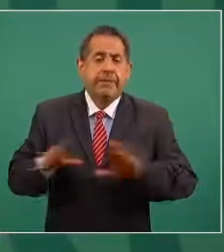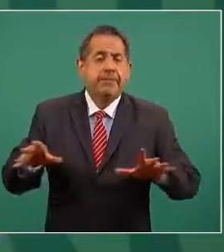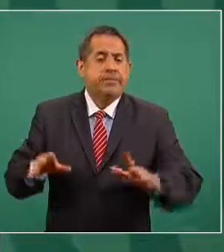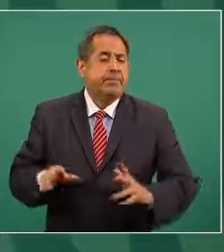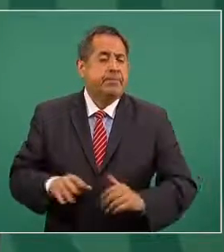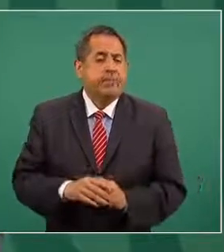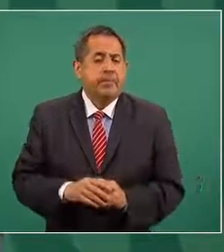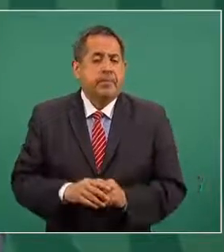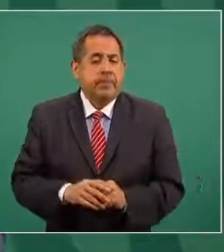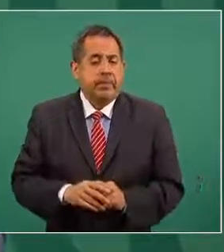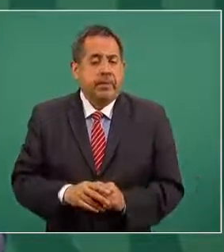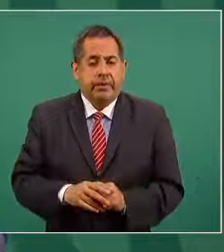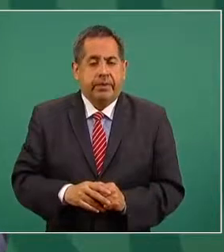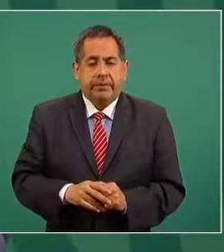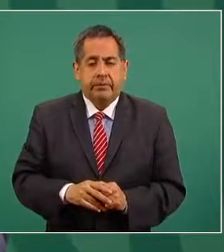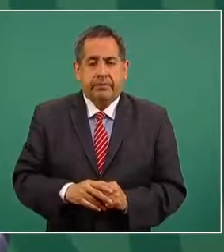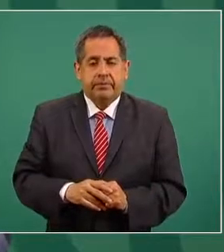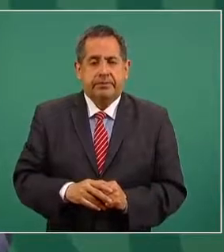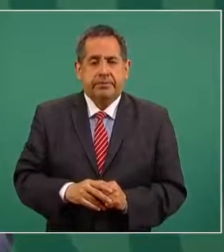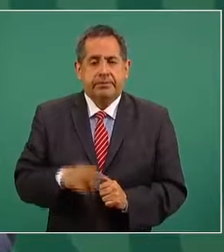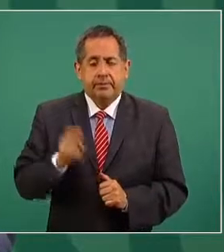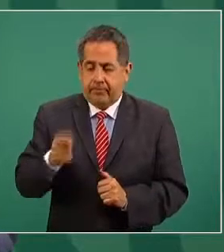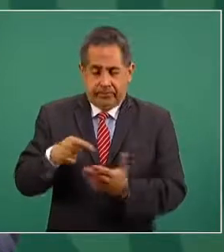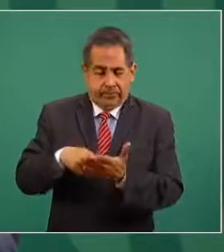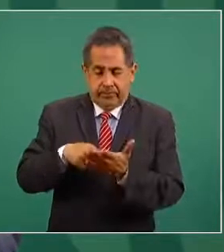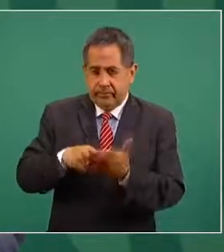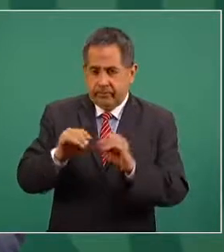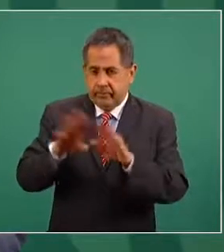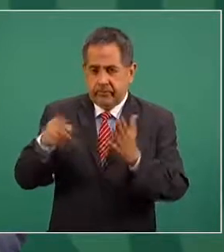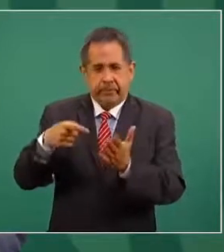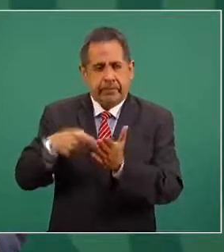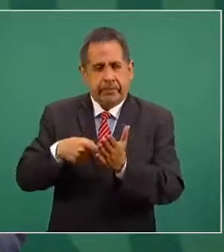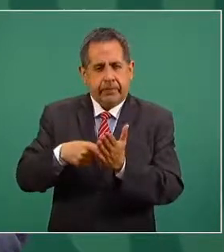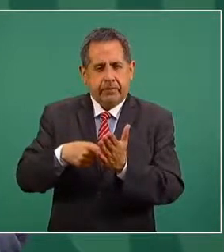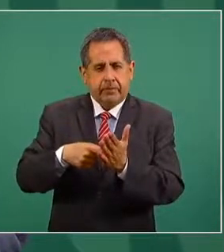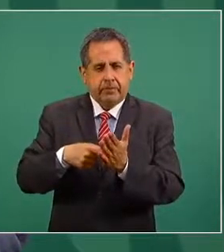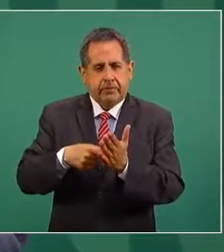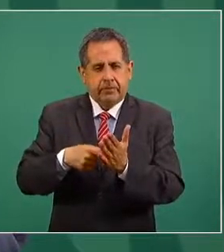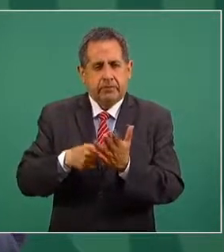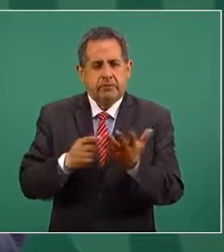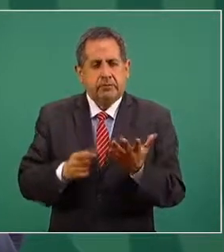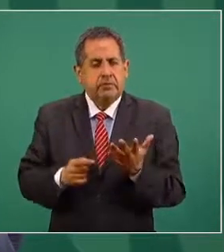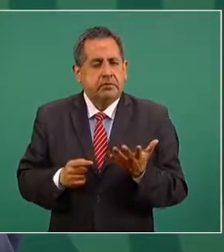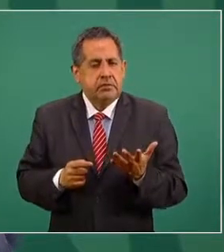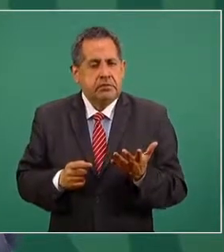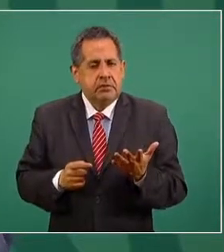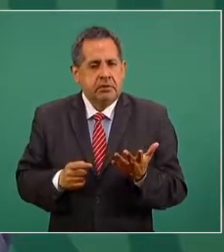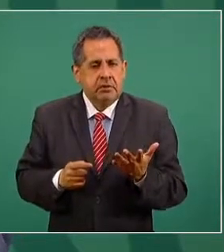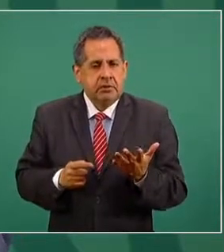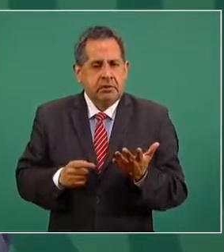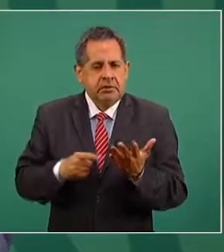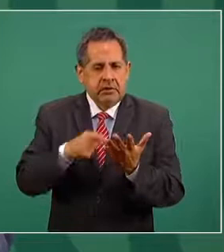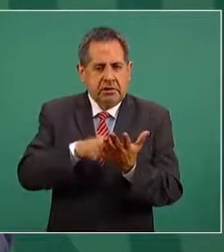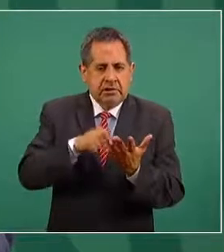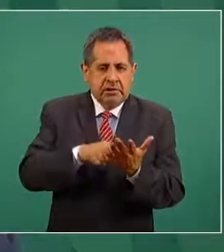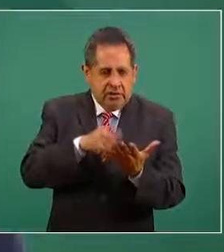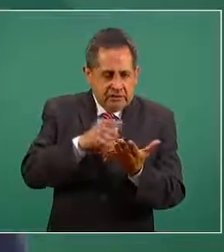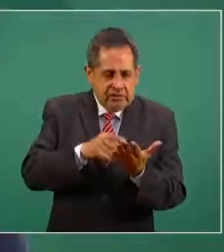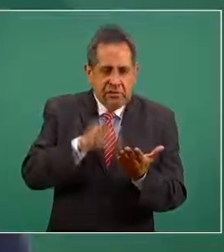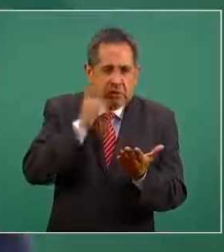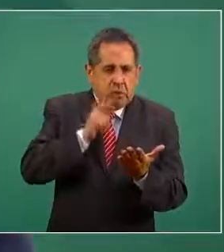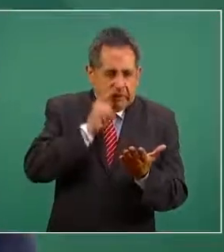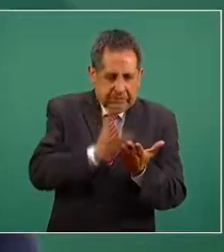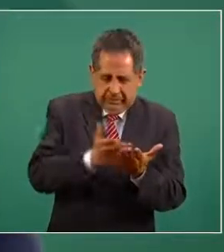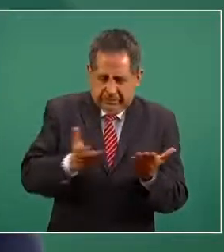en donde es evidente que no son sólidas las